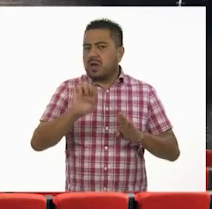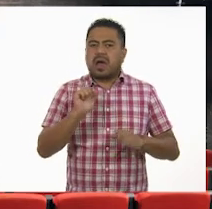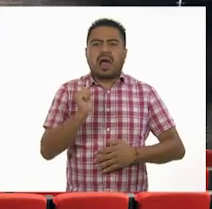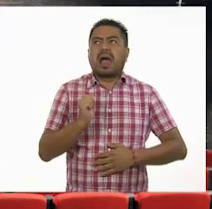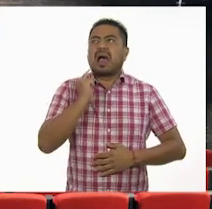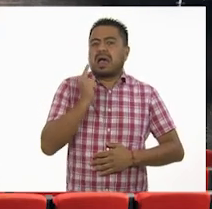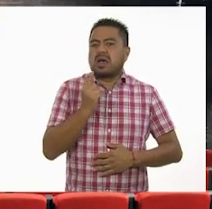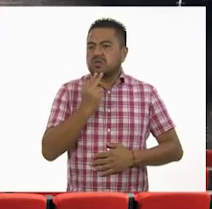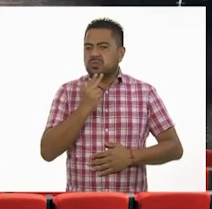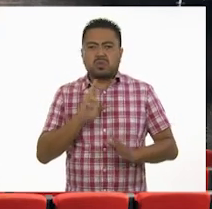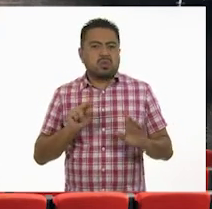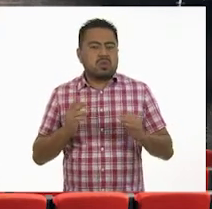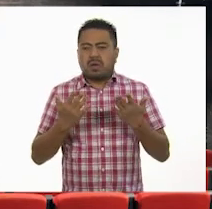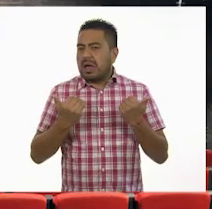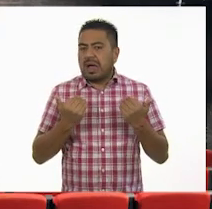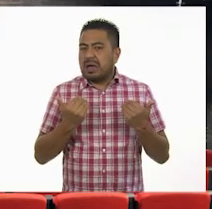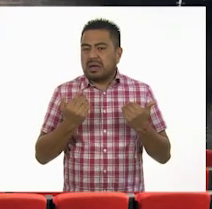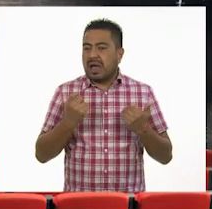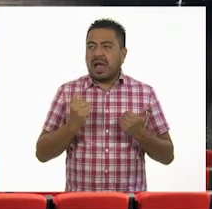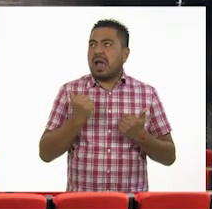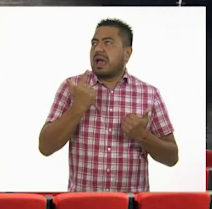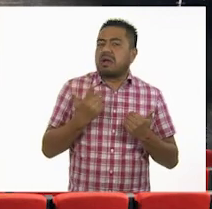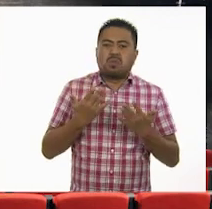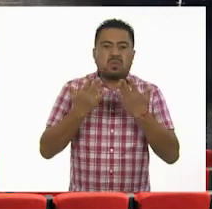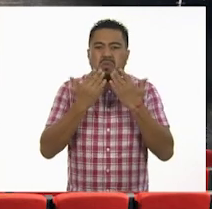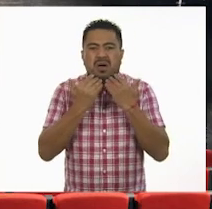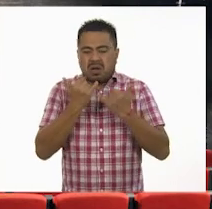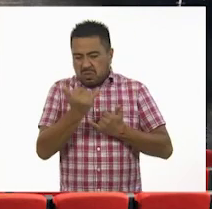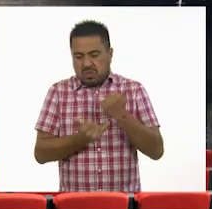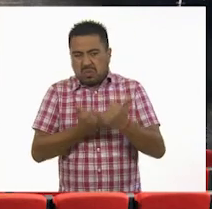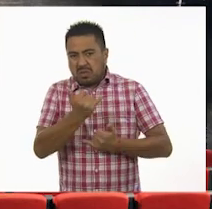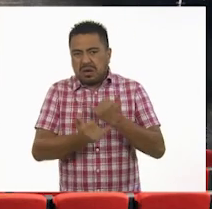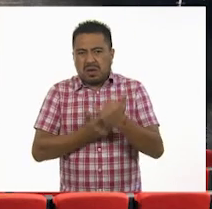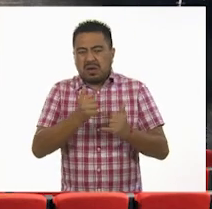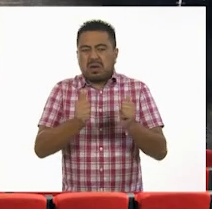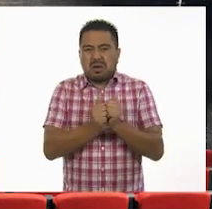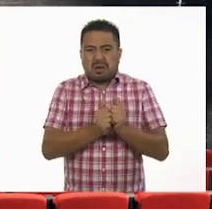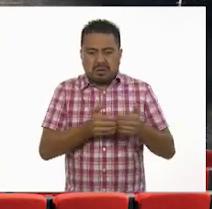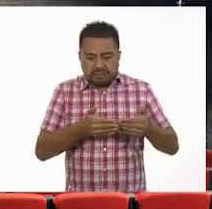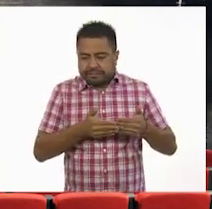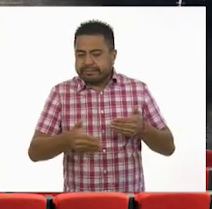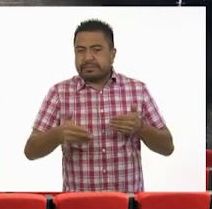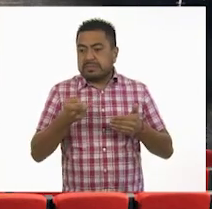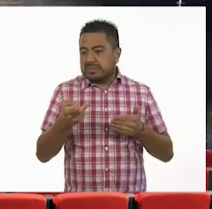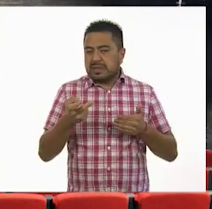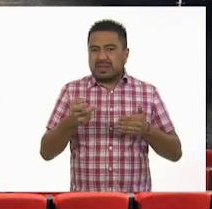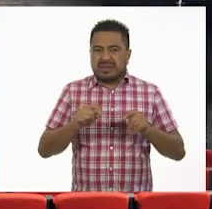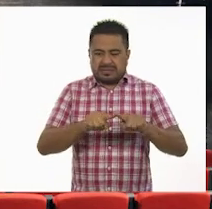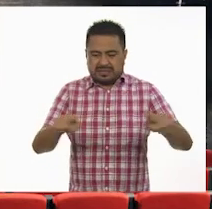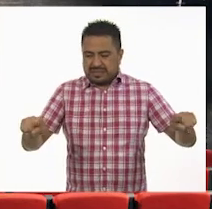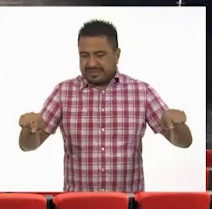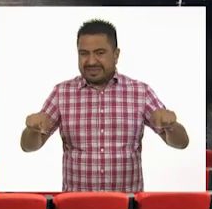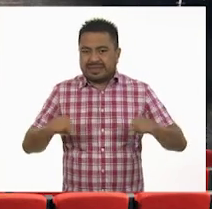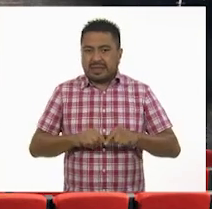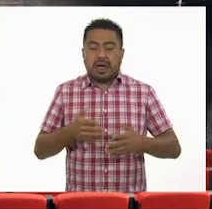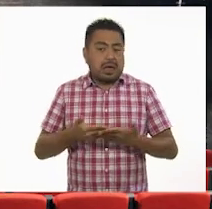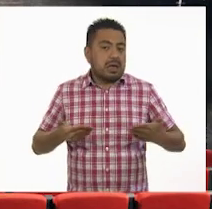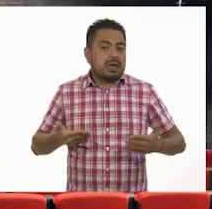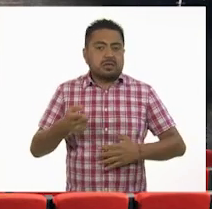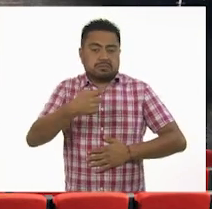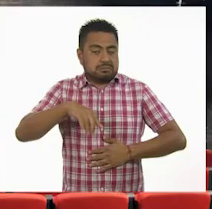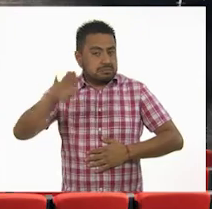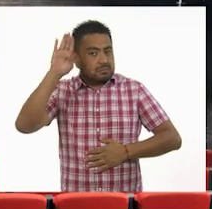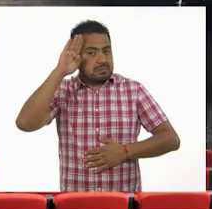algo no se usó, si algo no tuvo un juego en el momento del drama, ¿sí? Entonces lo